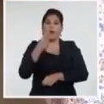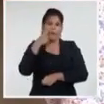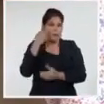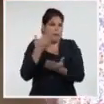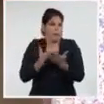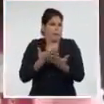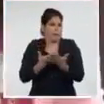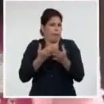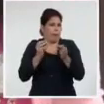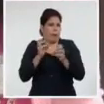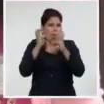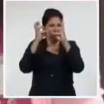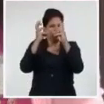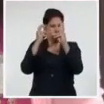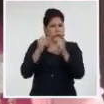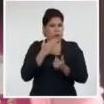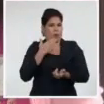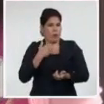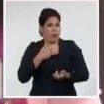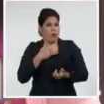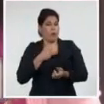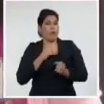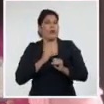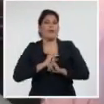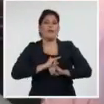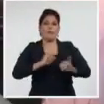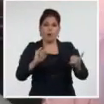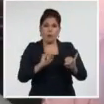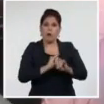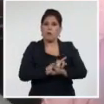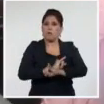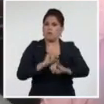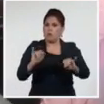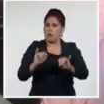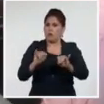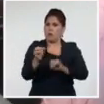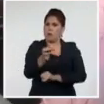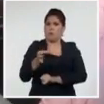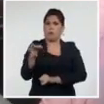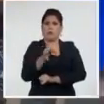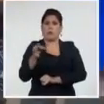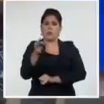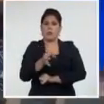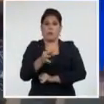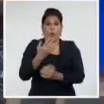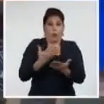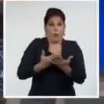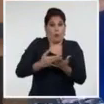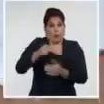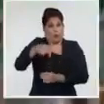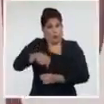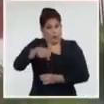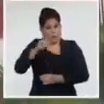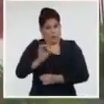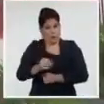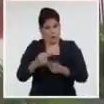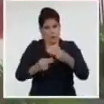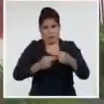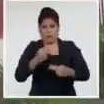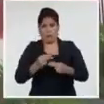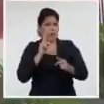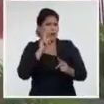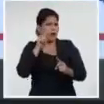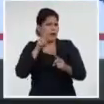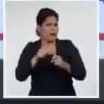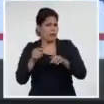práctica del escrutinio y el parte a los consejos electorales municipales durante la prueba dinámica. Con el